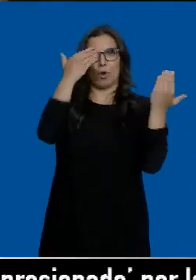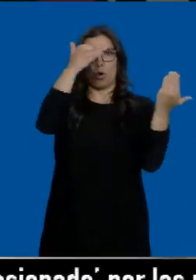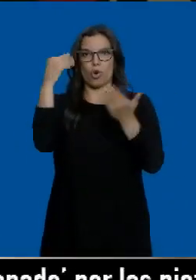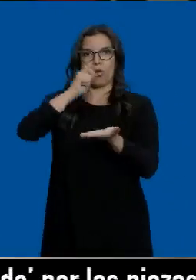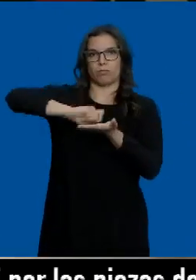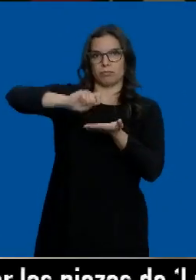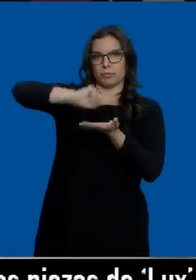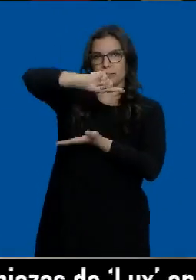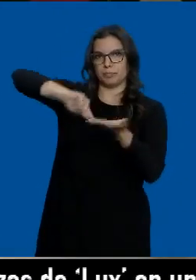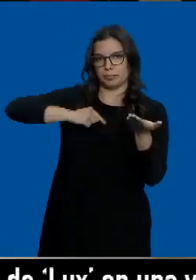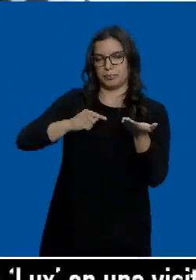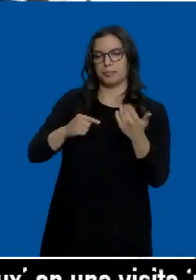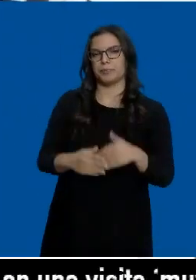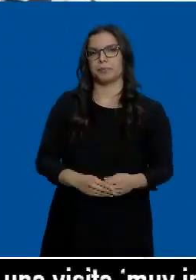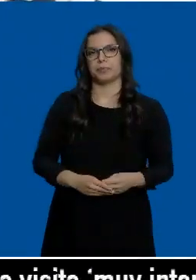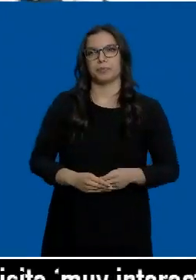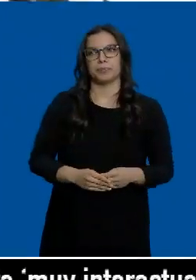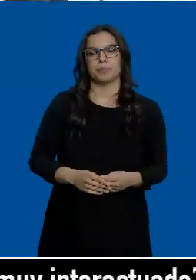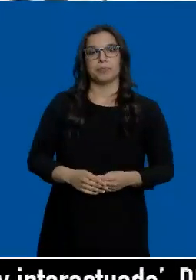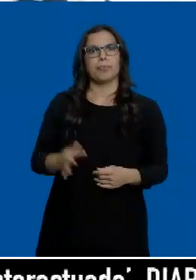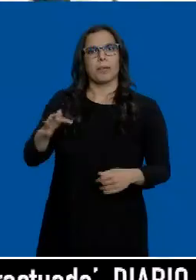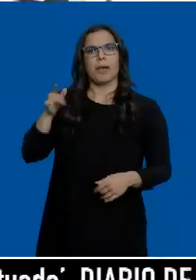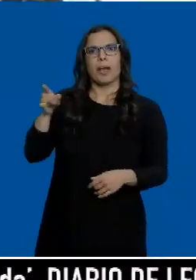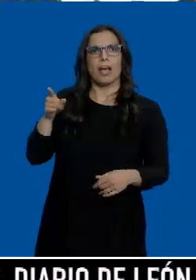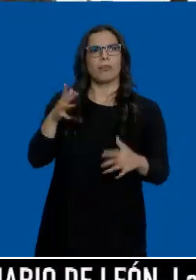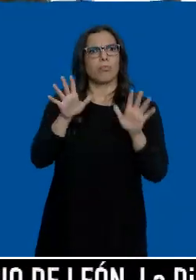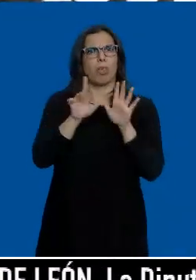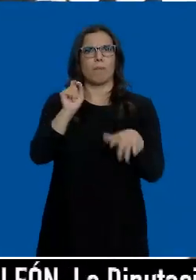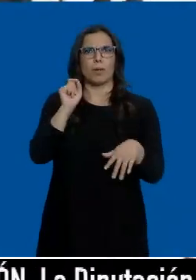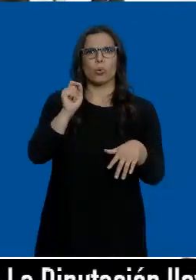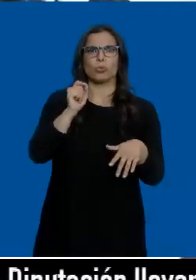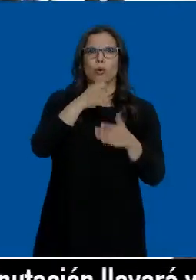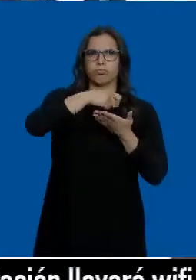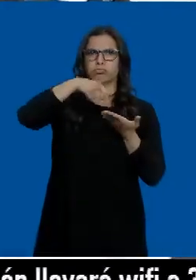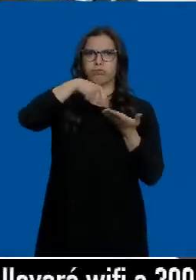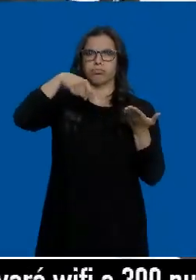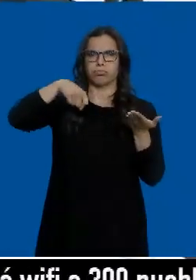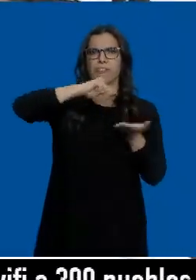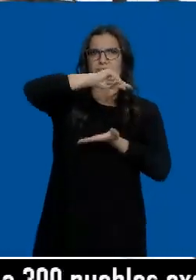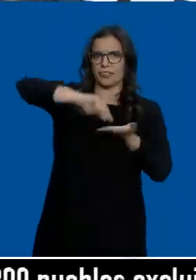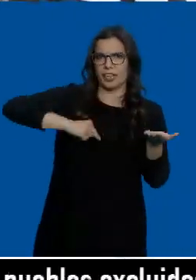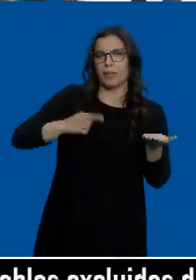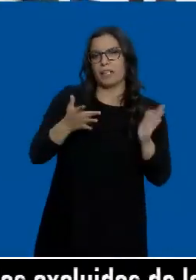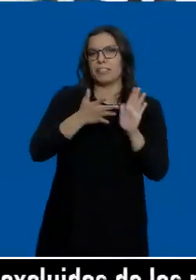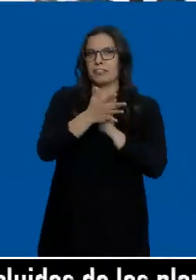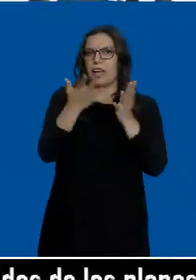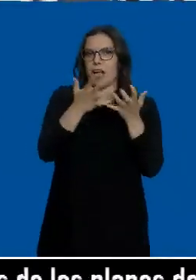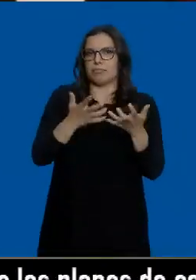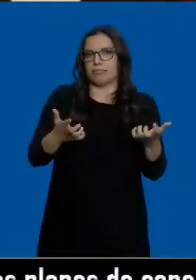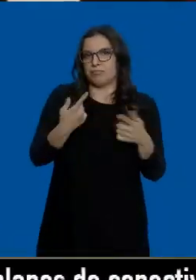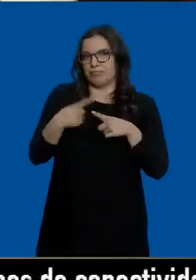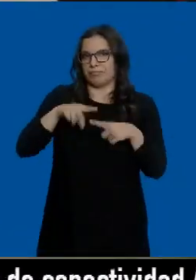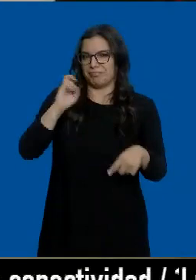Catedral en la Sala Valentín Palencia. Él ha estado además como 10 minutos firmando el libro, con lo cual tiene que haber puesto muchas